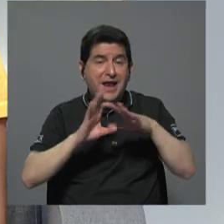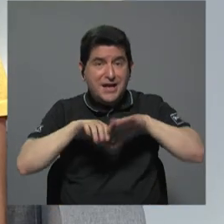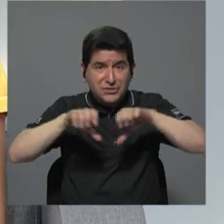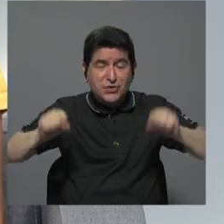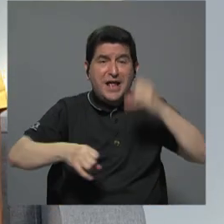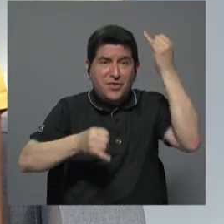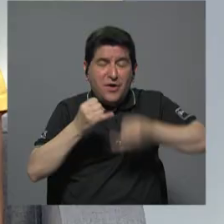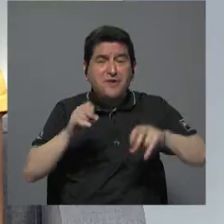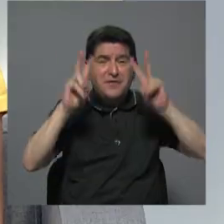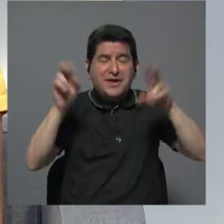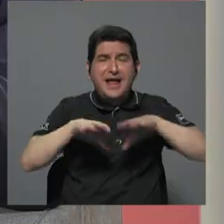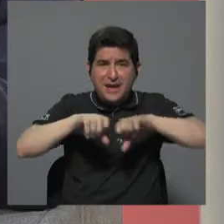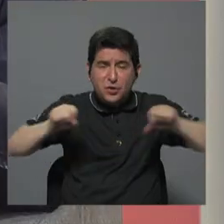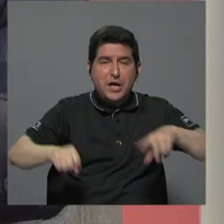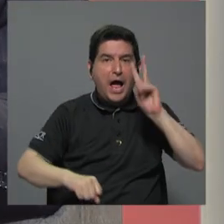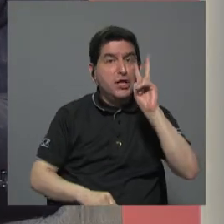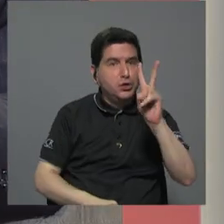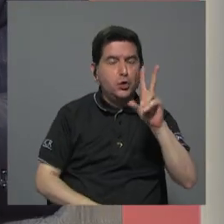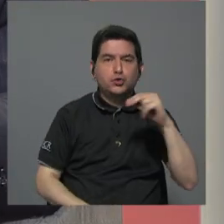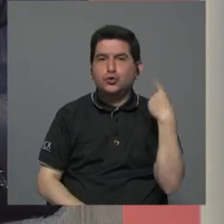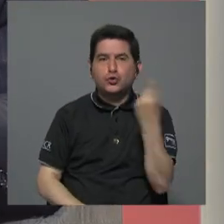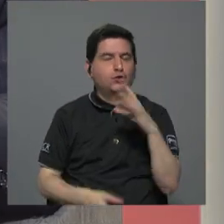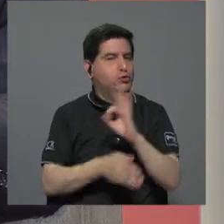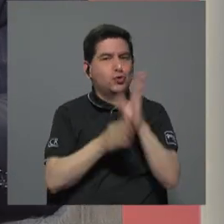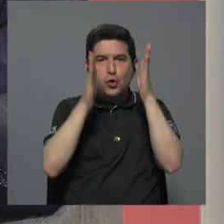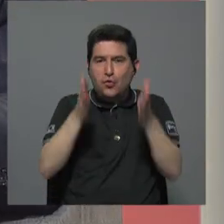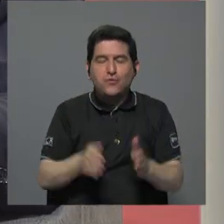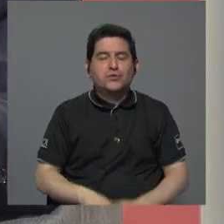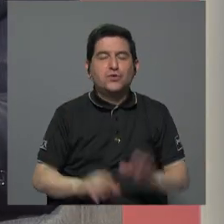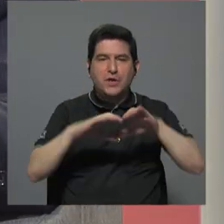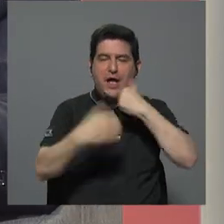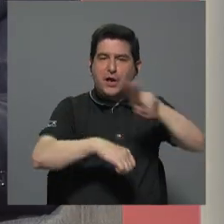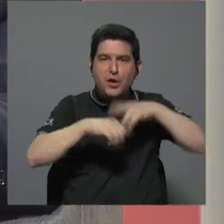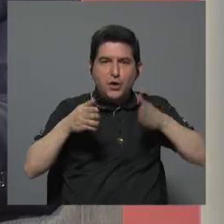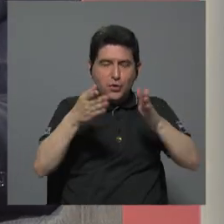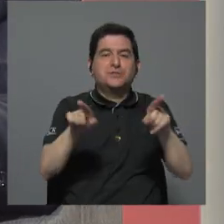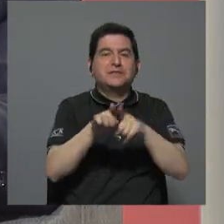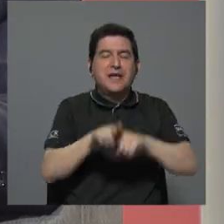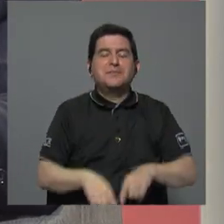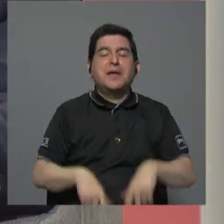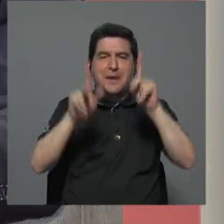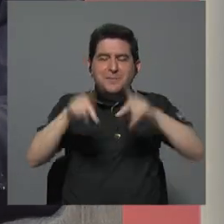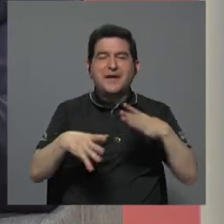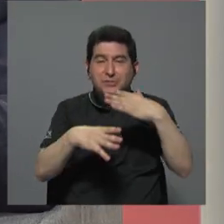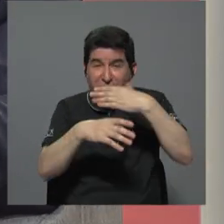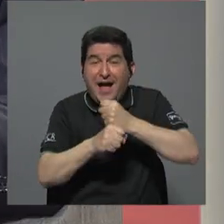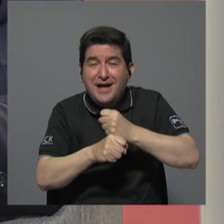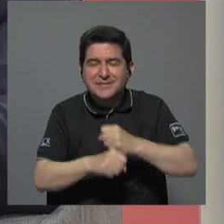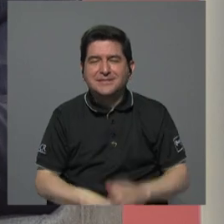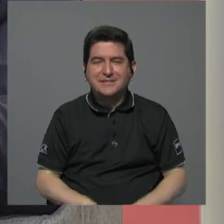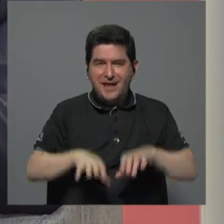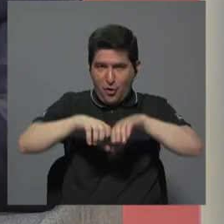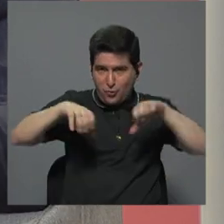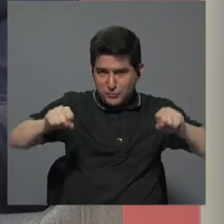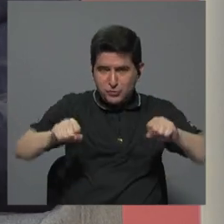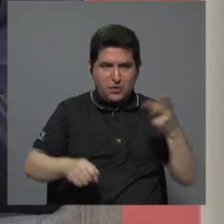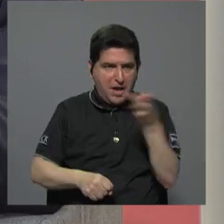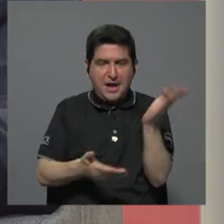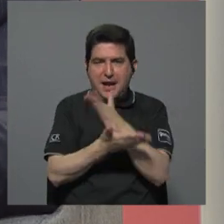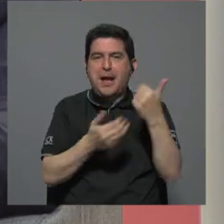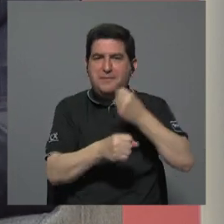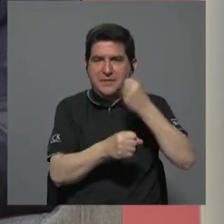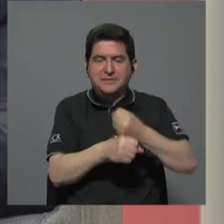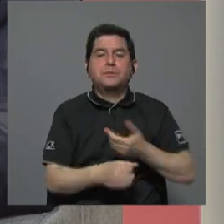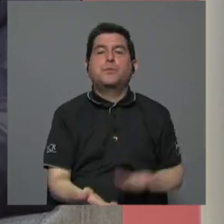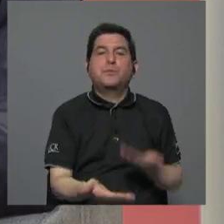al final en el tema de corrupción siempre hay dos, o sea, no es solo los funcionarios del CONAVI. No, es el corruptor. Exactamente. Entonces, hay que trabajar de los dos lados. Y, por ejemplo, una de